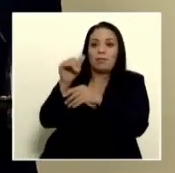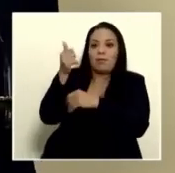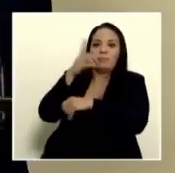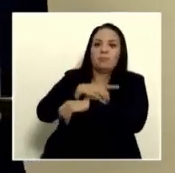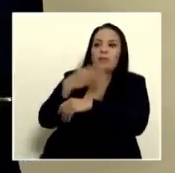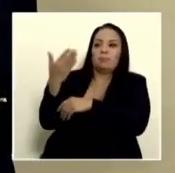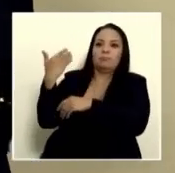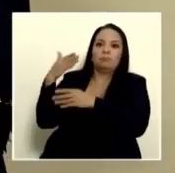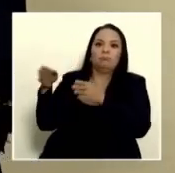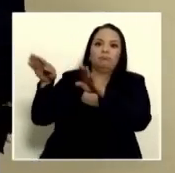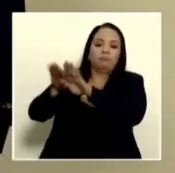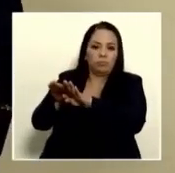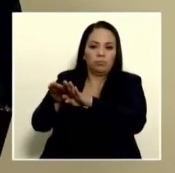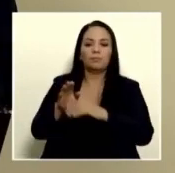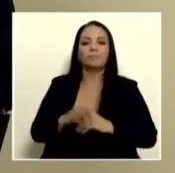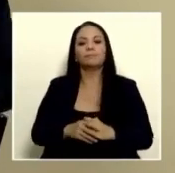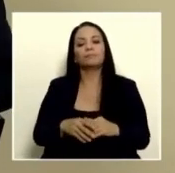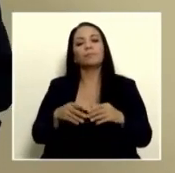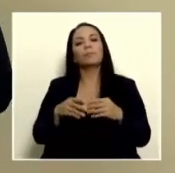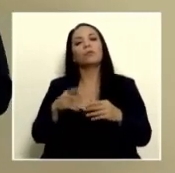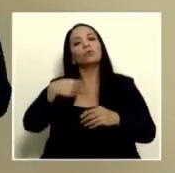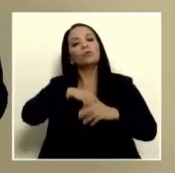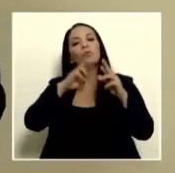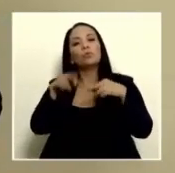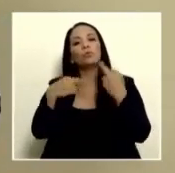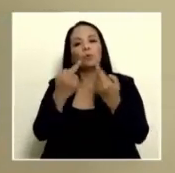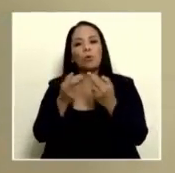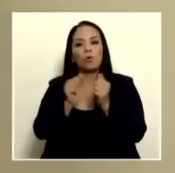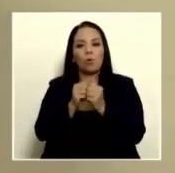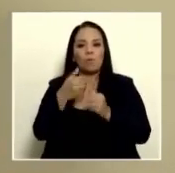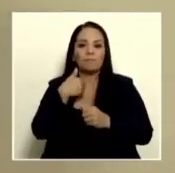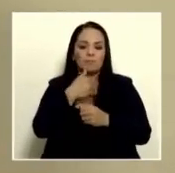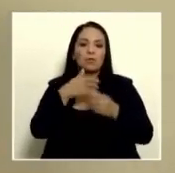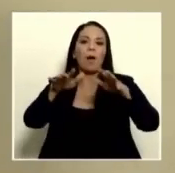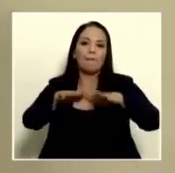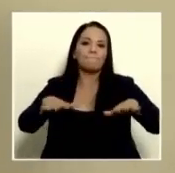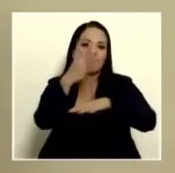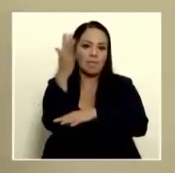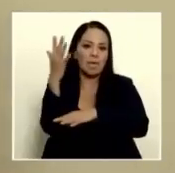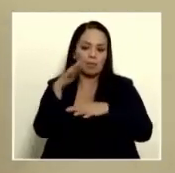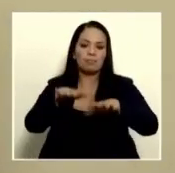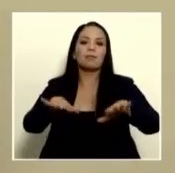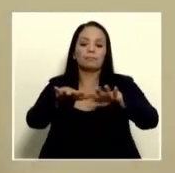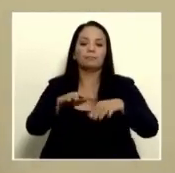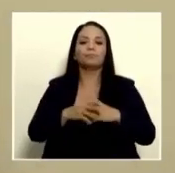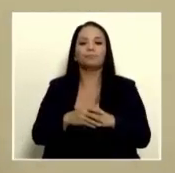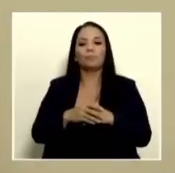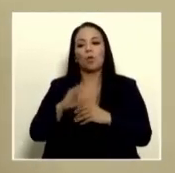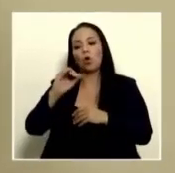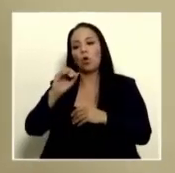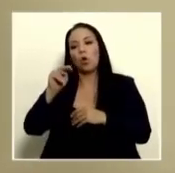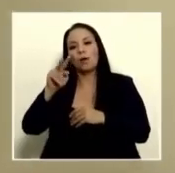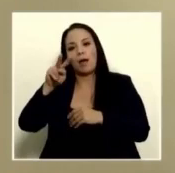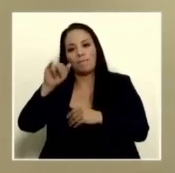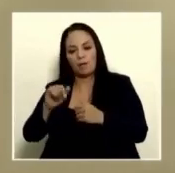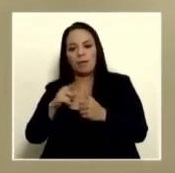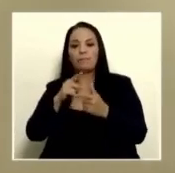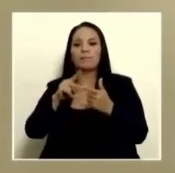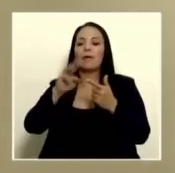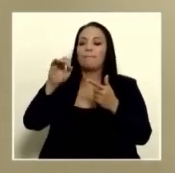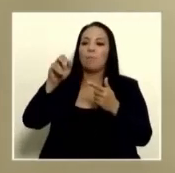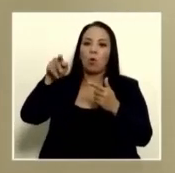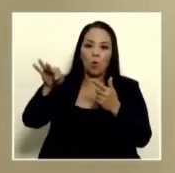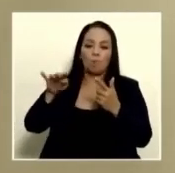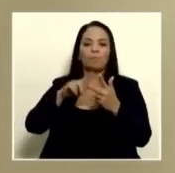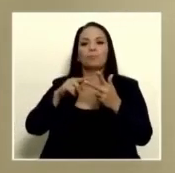pero se sostuvo una reunión con la gente del Ministerio del Ambiente el CONAVI el MOB geotecnistas